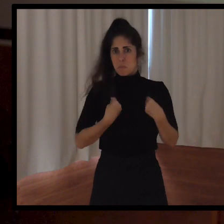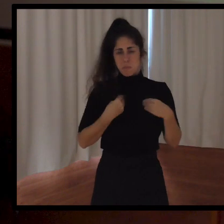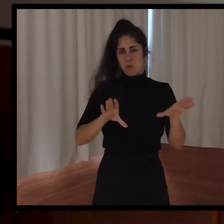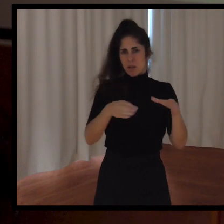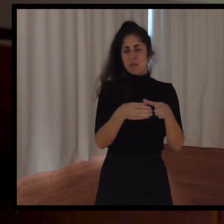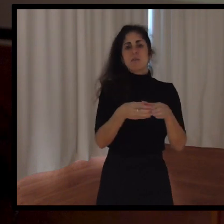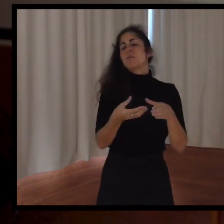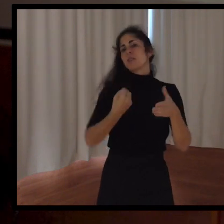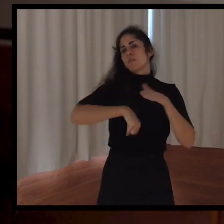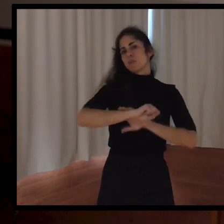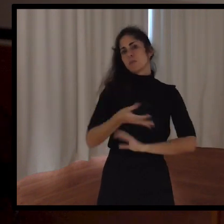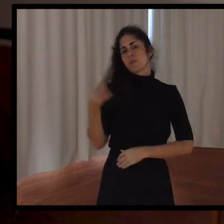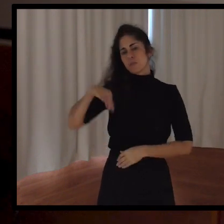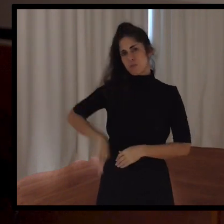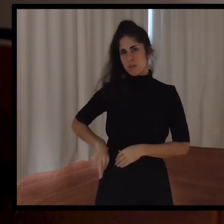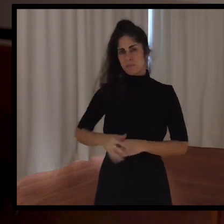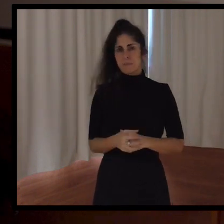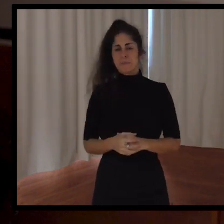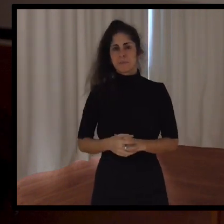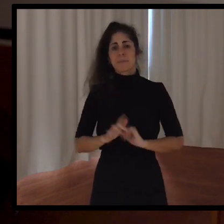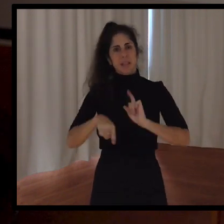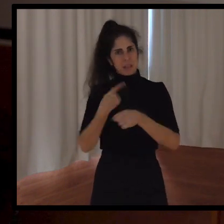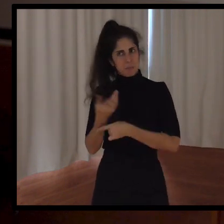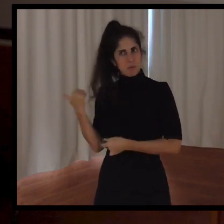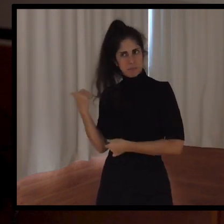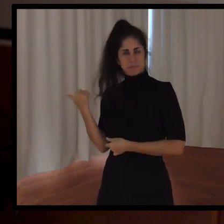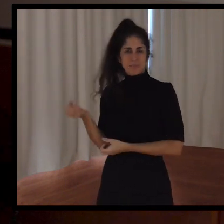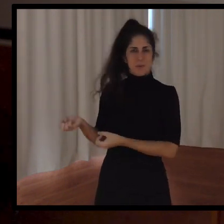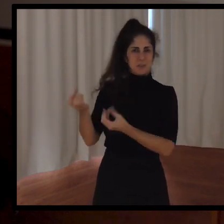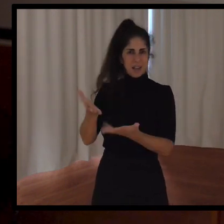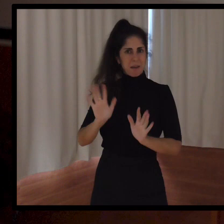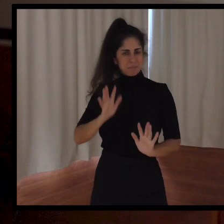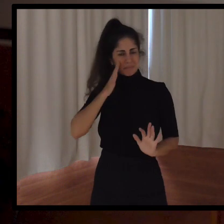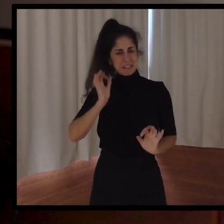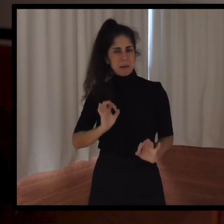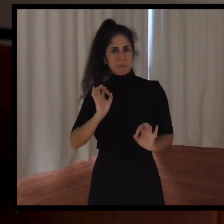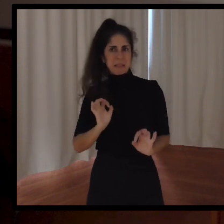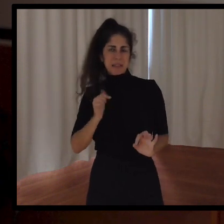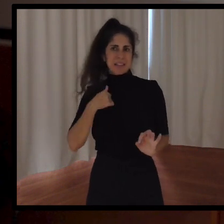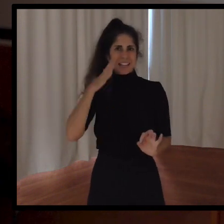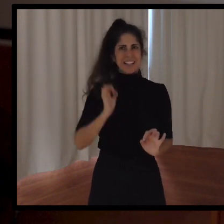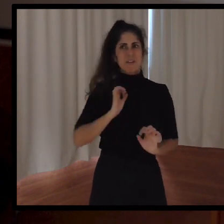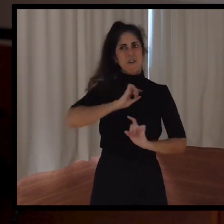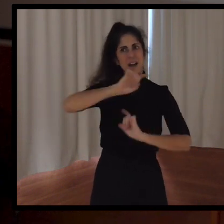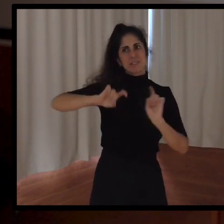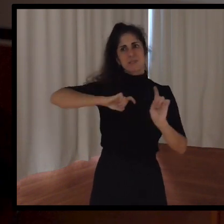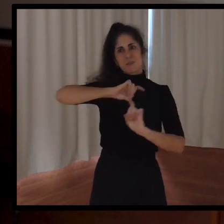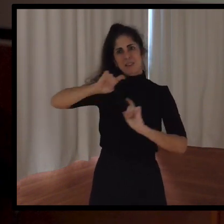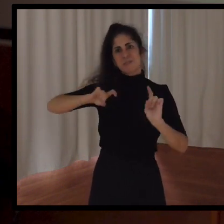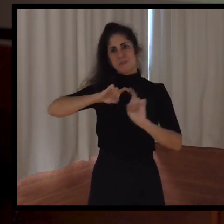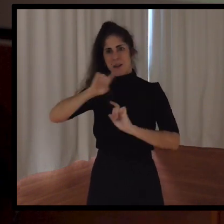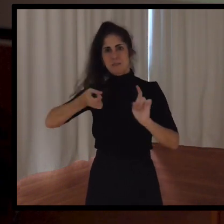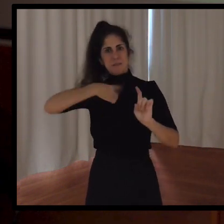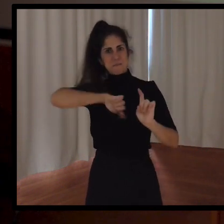donde realmente, ya Dani lo dirá luego, pero creo que año tras año seguimos siendo la joya de la corona.